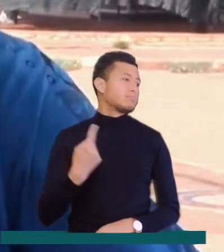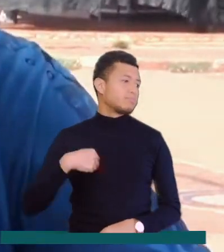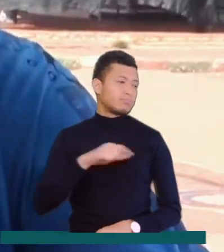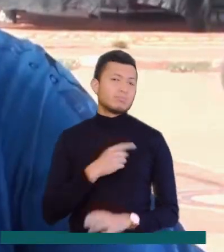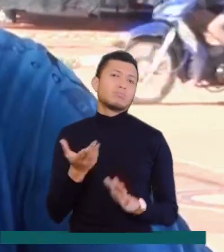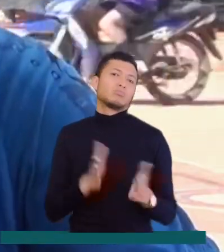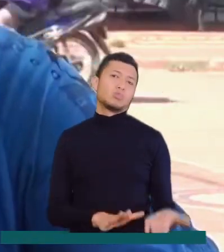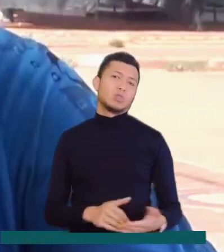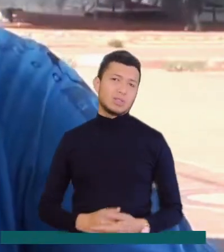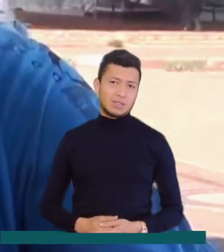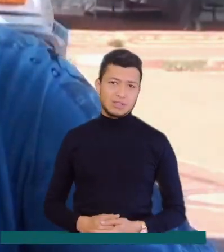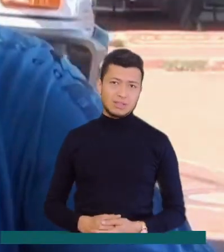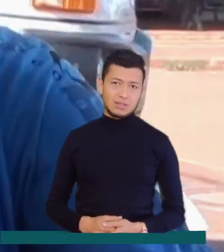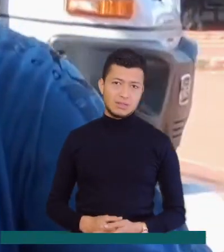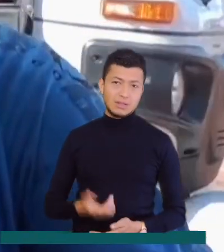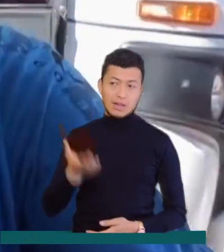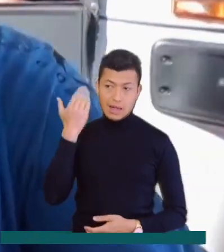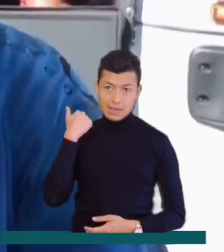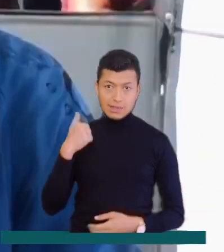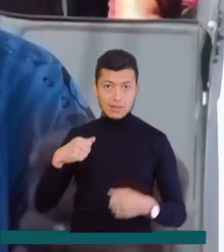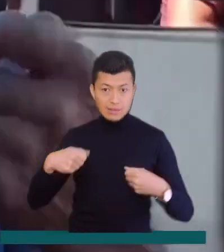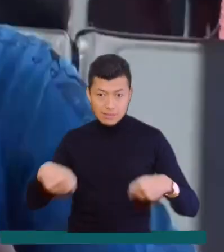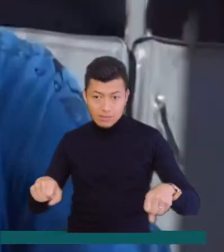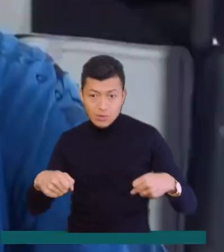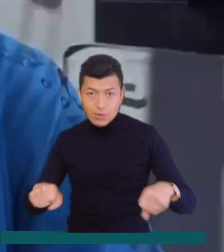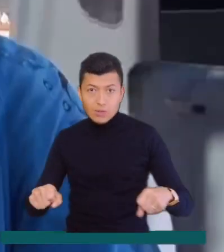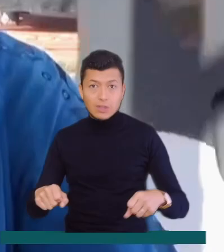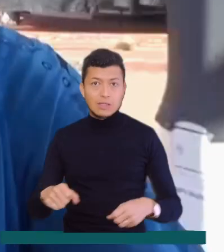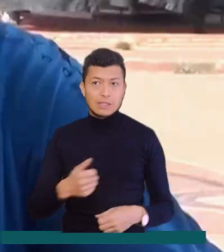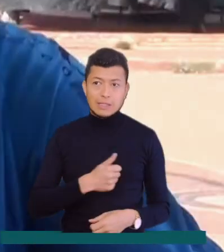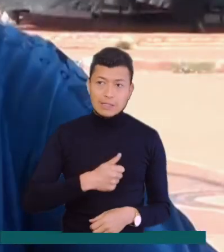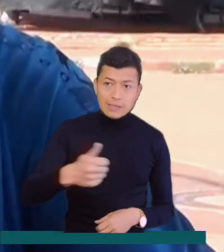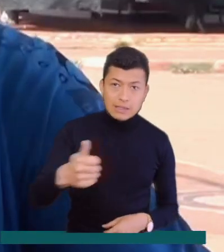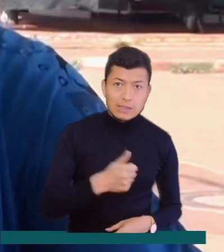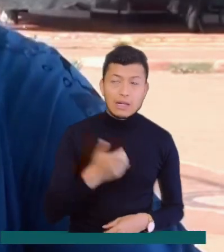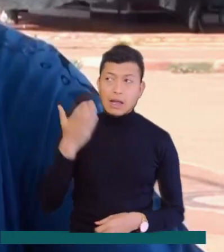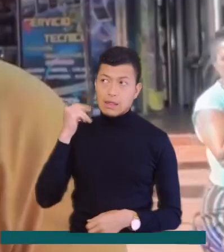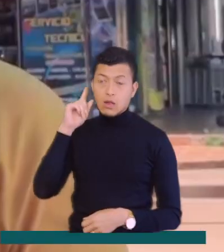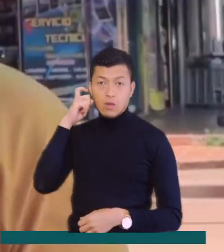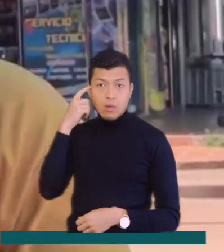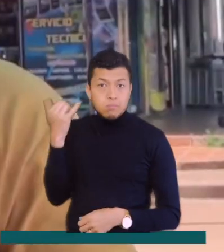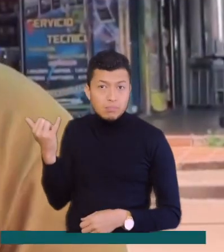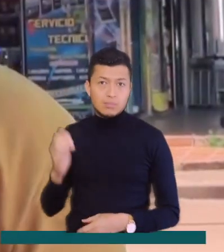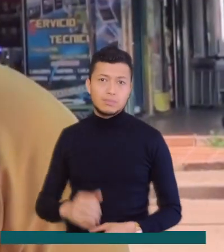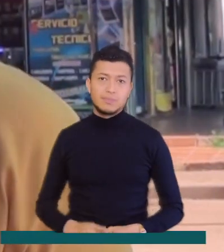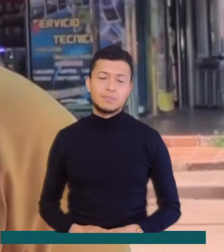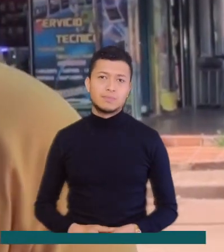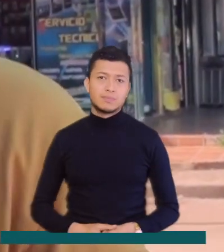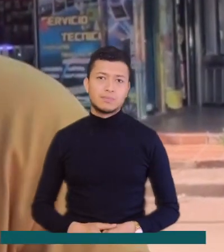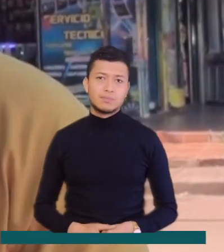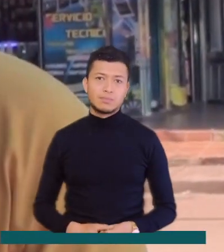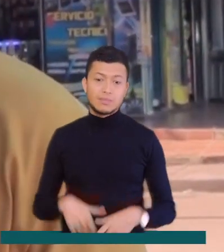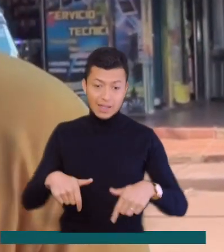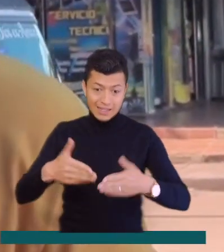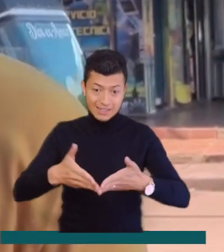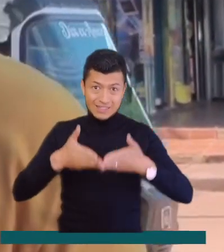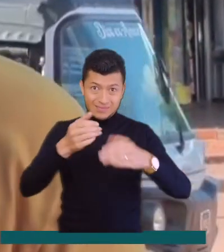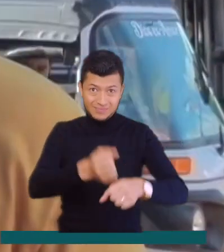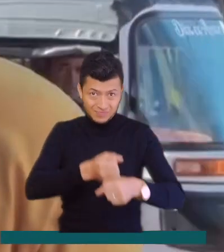tenía 8 días, 10 días mi moto sin gasolina por falta de recursos, estando todavía algo barata. Y la cuestión es la siguiente, que si aquí en Puerto Carreño